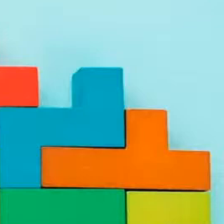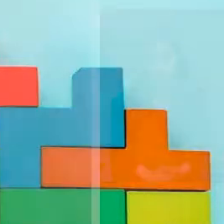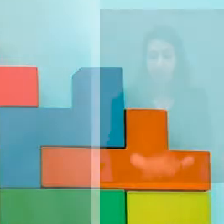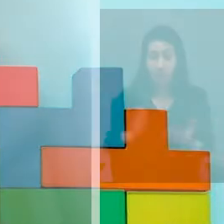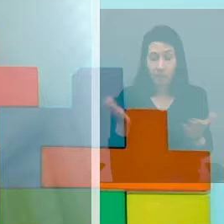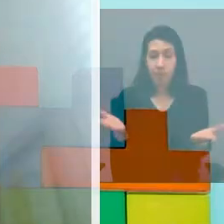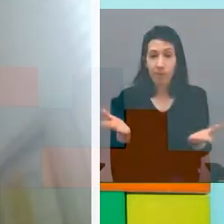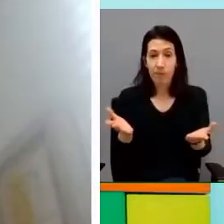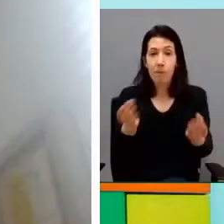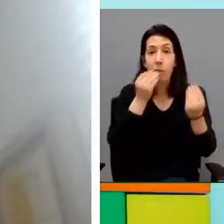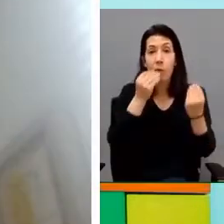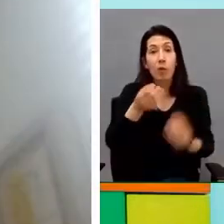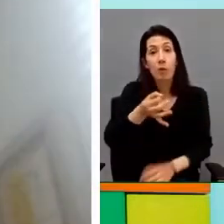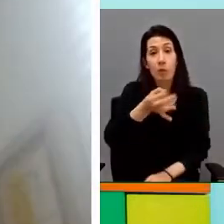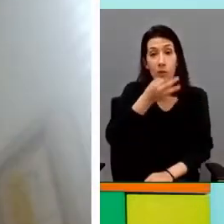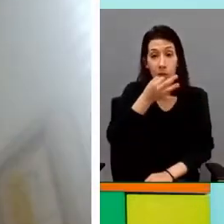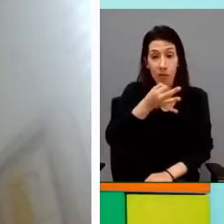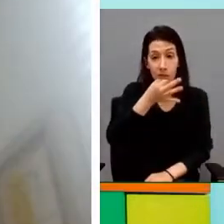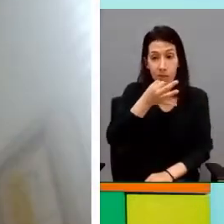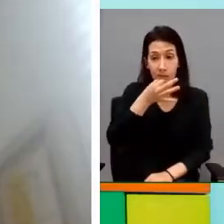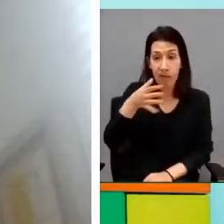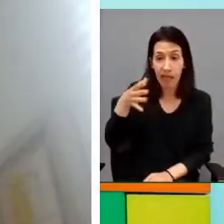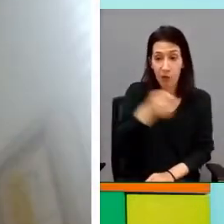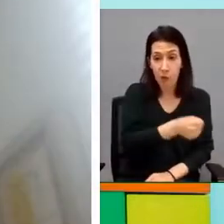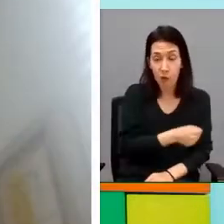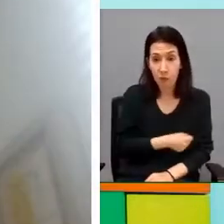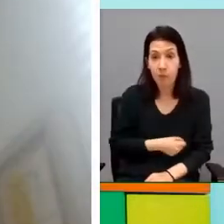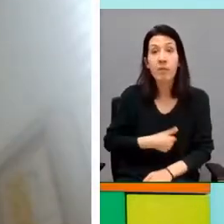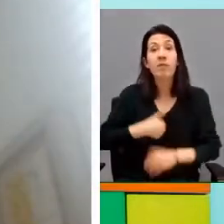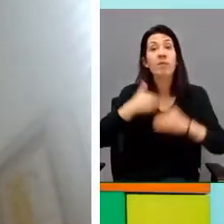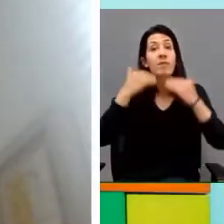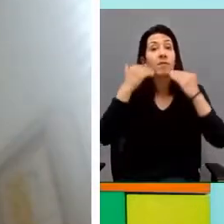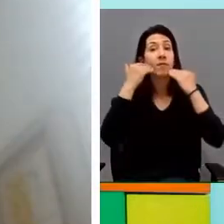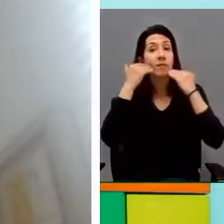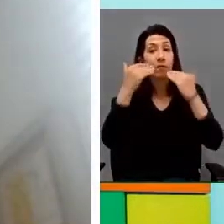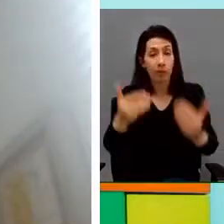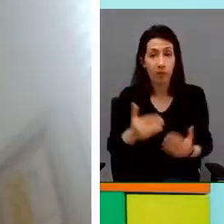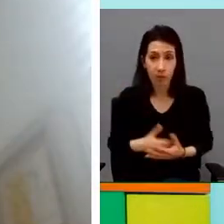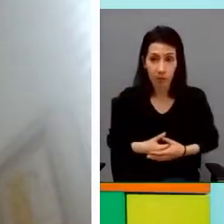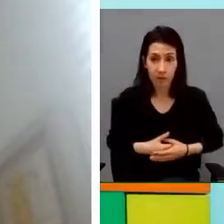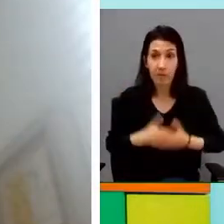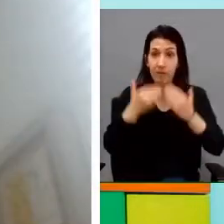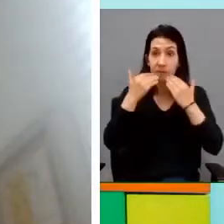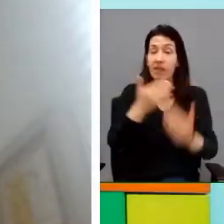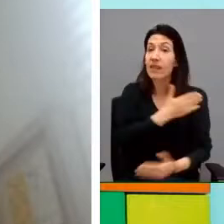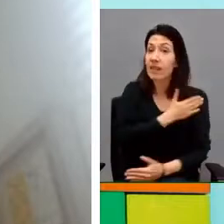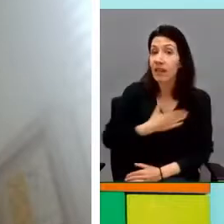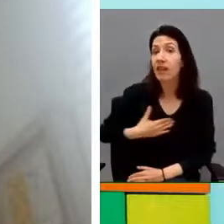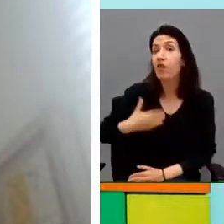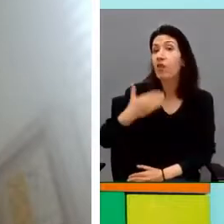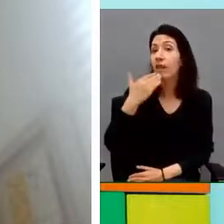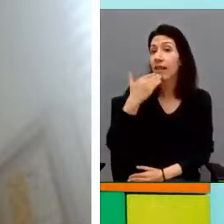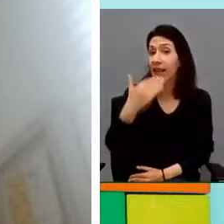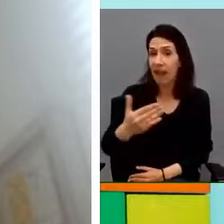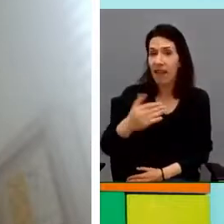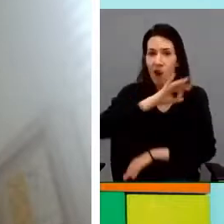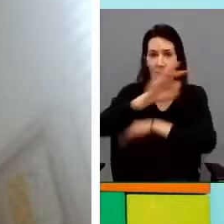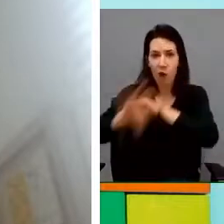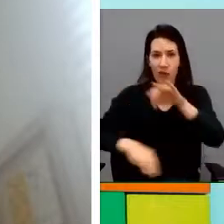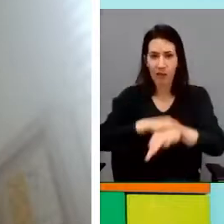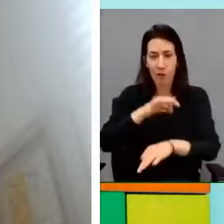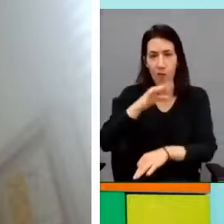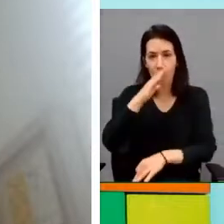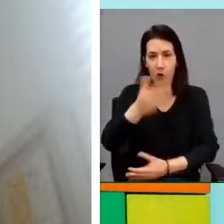Bueno, pues buenas tardes a todos y muchísimas gracias por, quiero agradecer a toda la organización por haber invitado